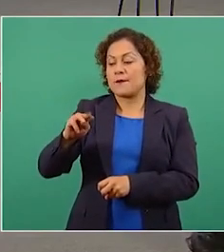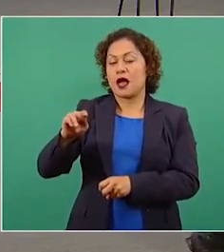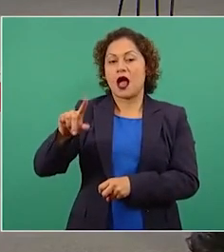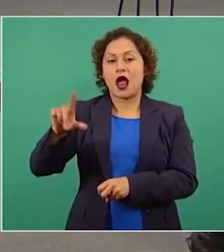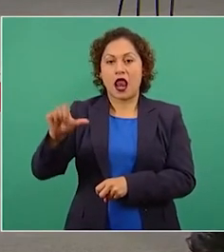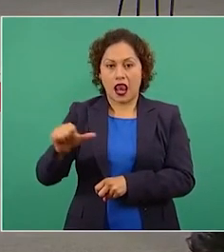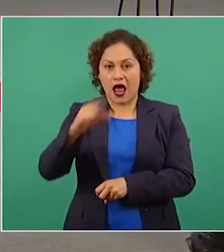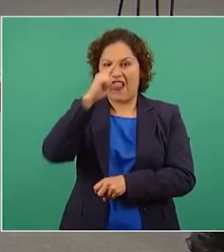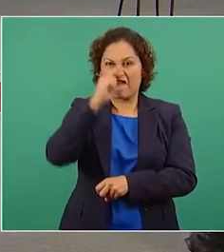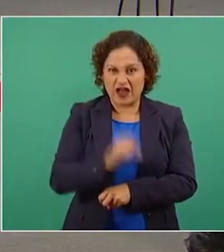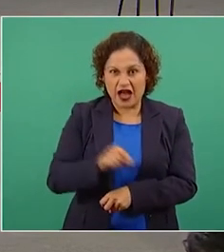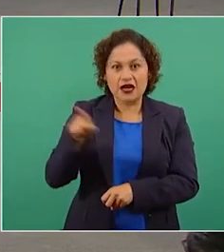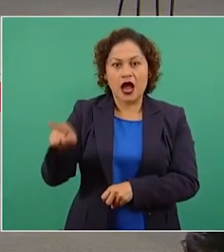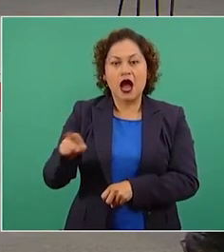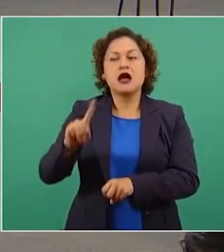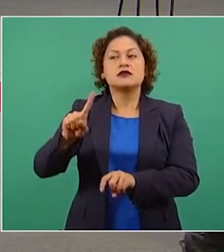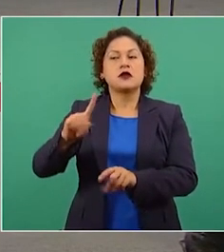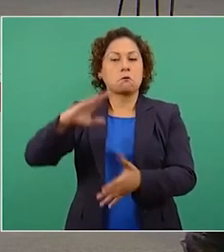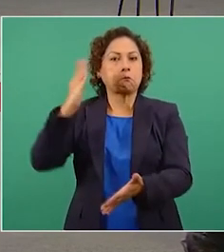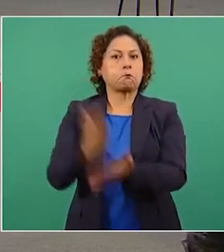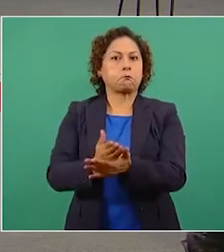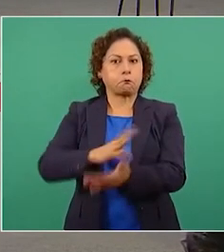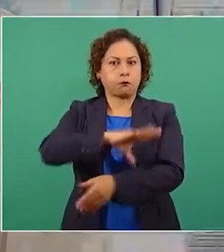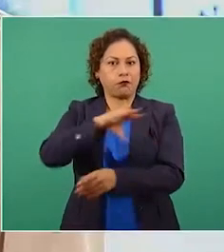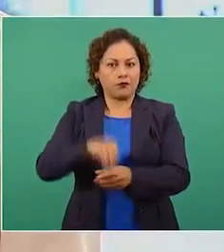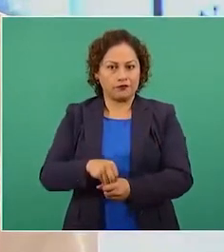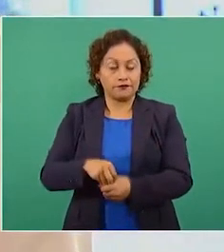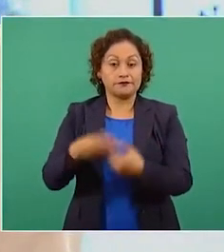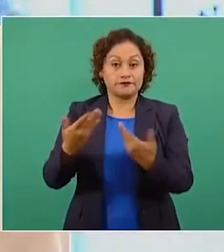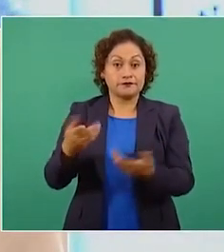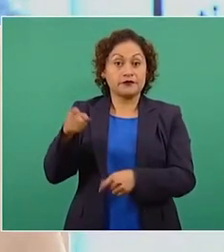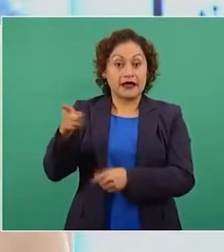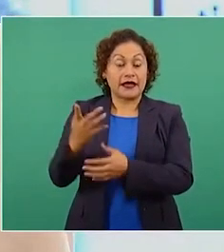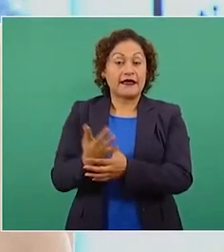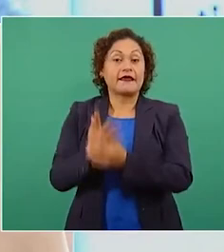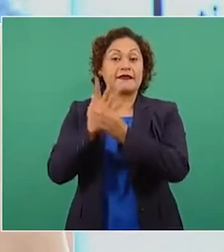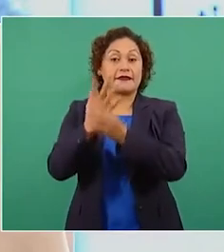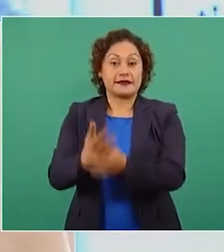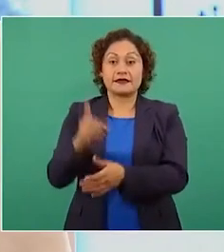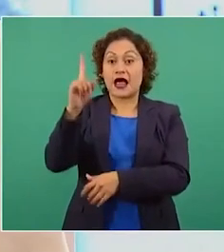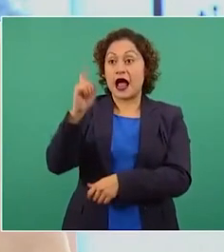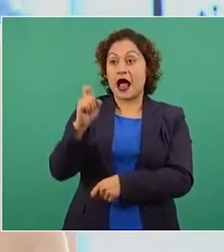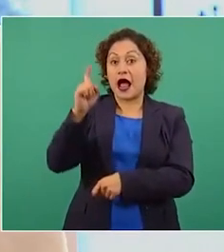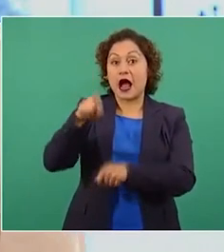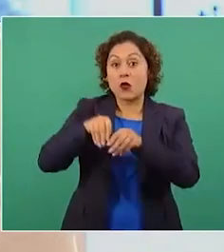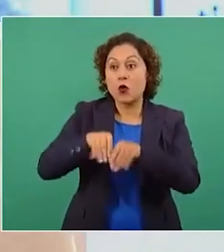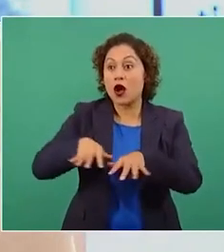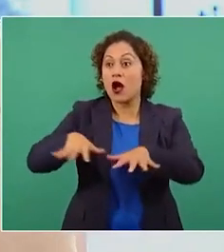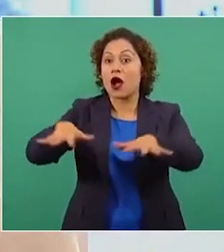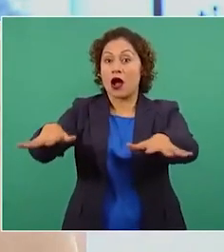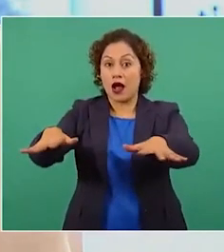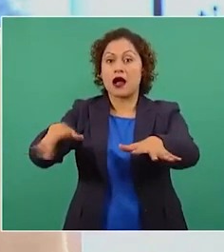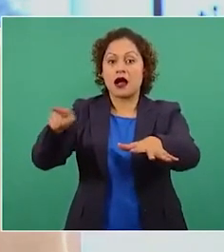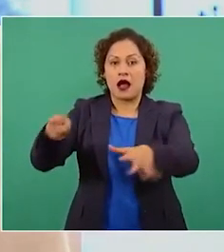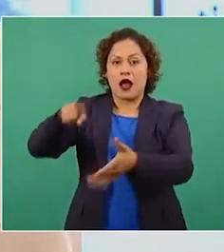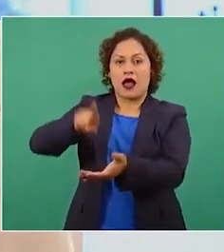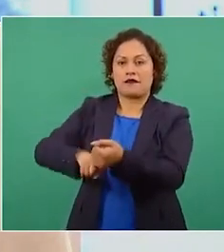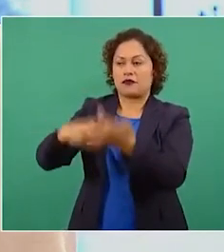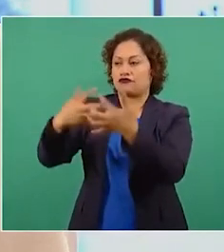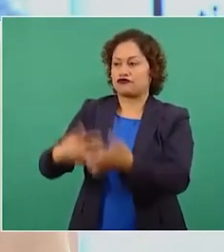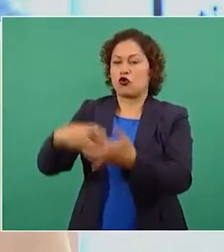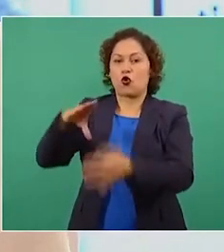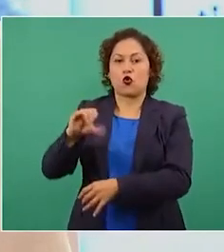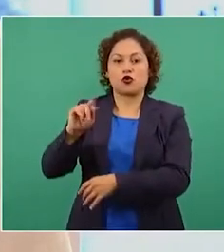completo. Se afirma que además de los efectos de la sequía, el suministro de agua a través del sistema Kutzamala